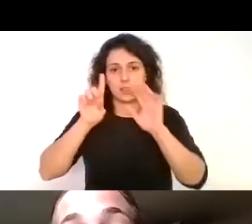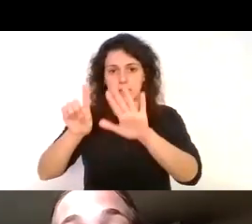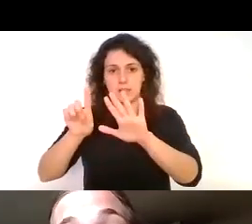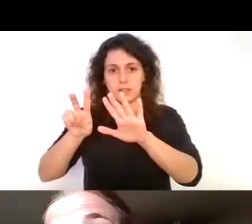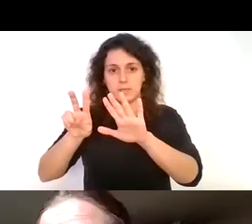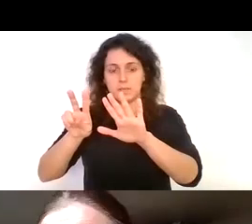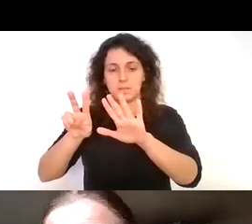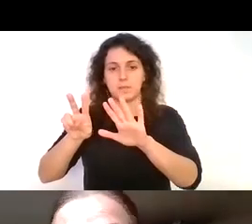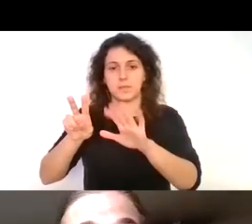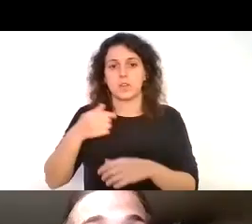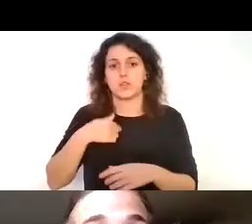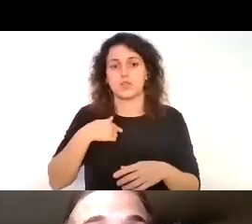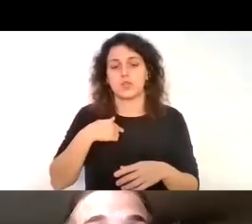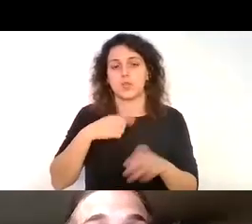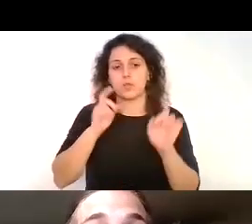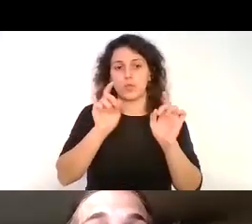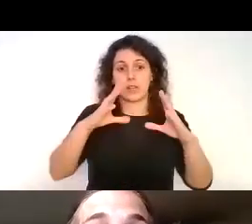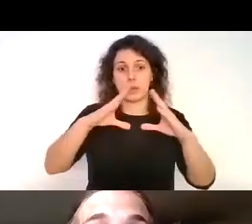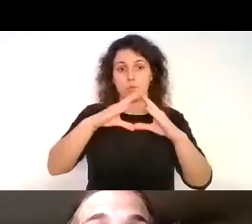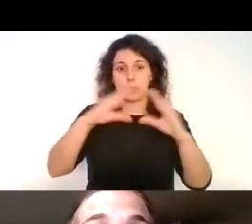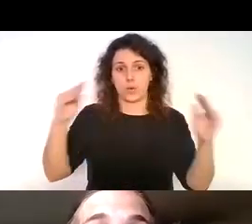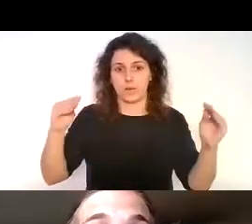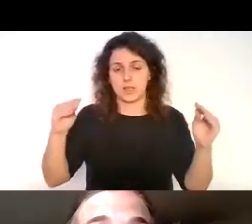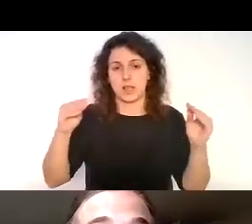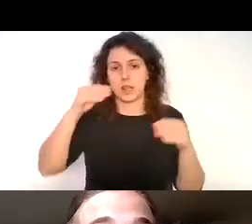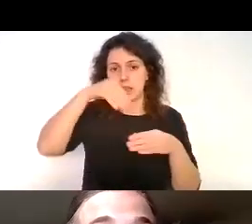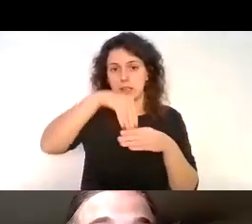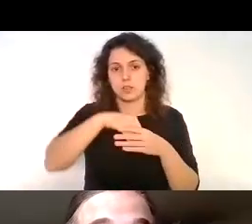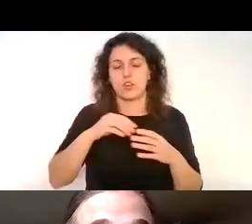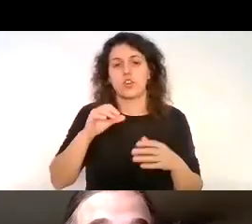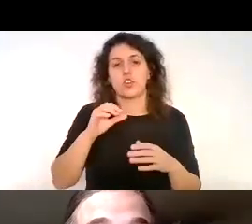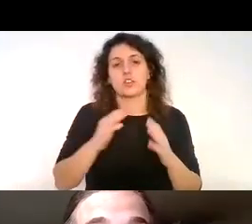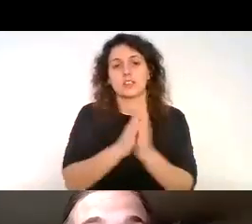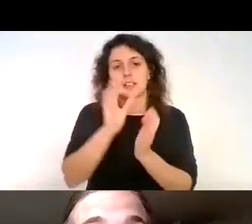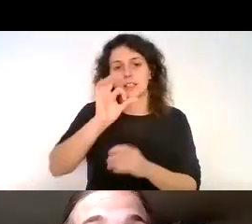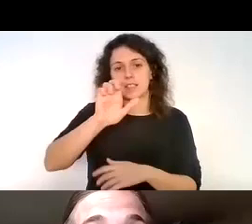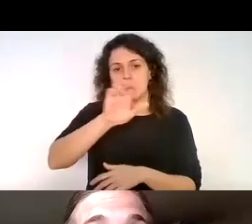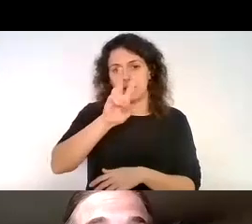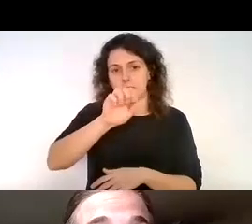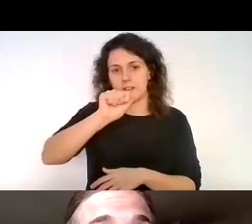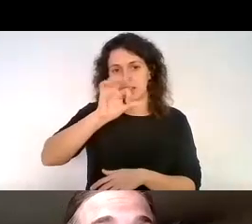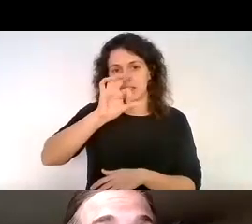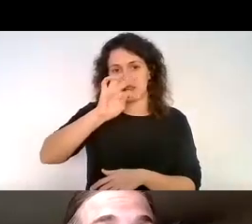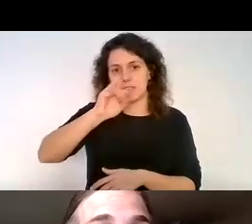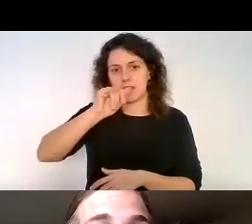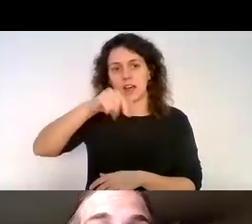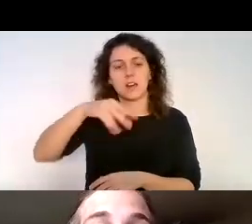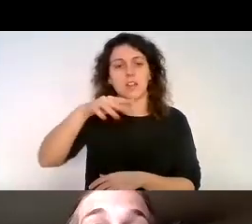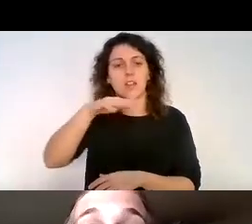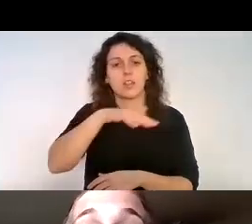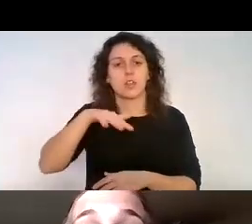soy docente en la universidad de San Sebastián en la sede de la Patagonia